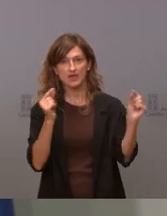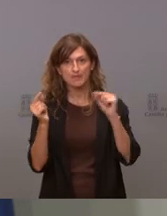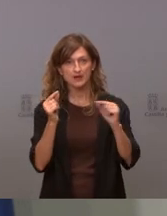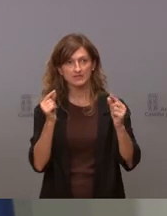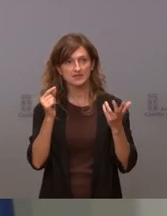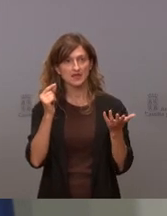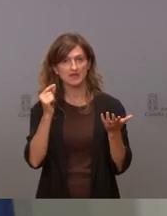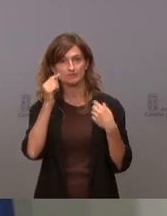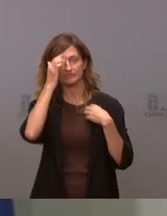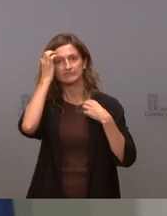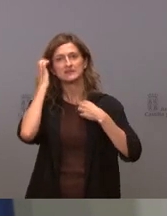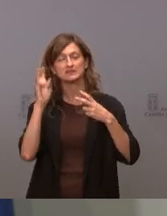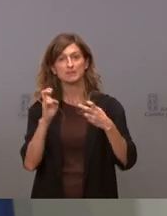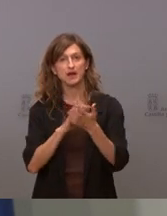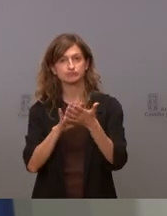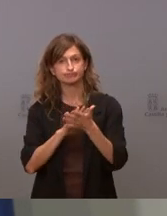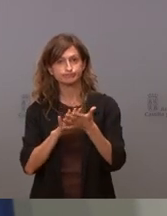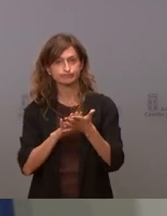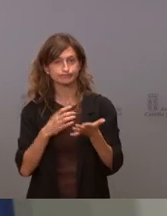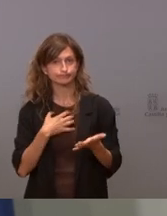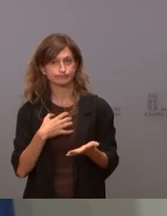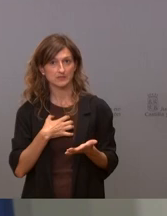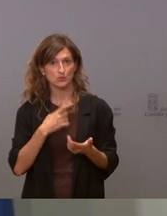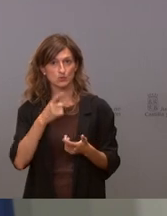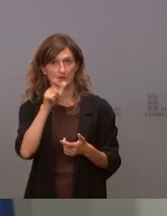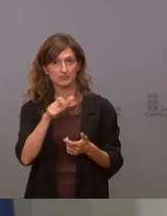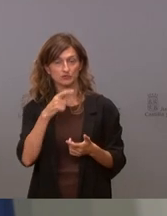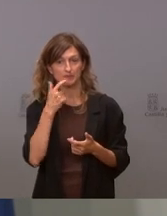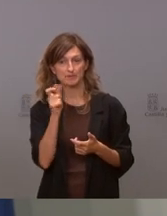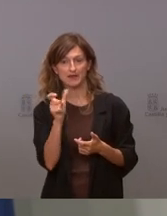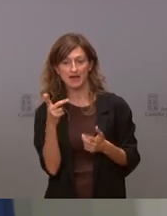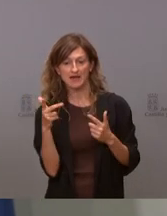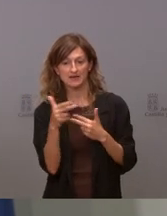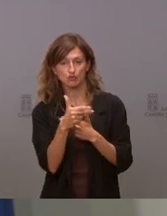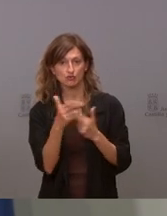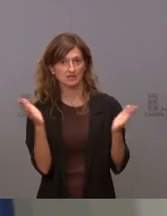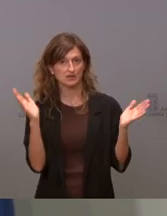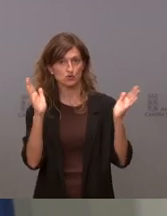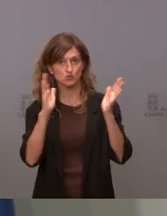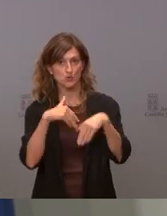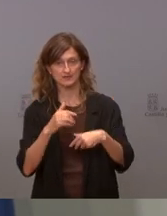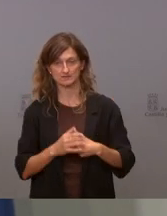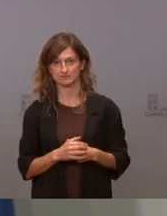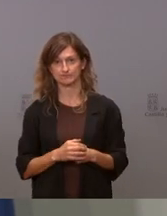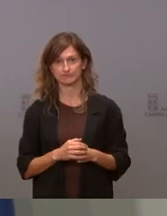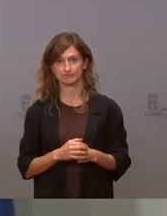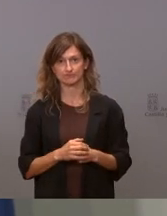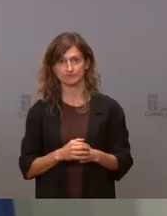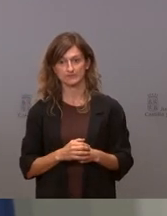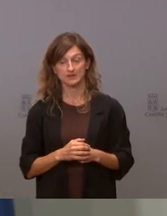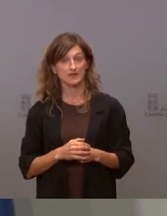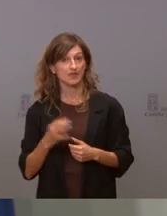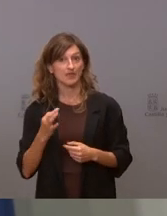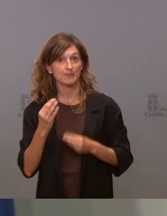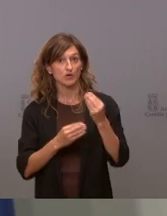este asunto en el que alguien pueda meter la palabra recorte, es que no hay tal cosa, no la hay y lo que hay que hacer